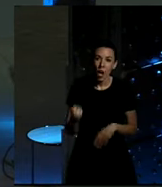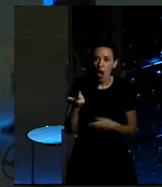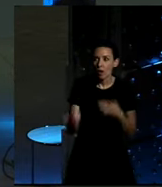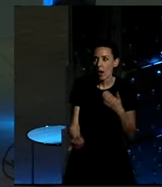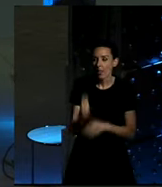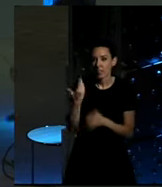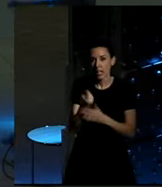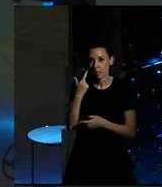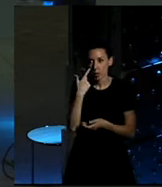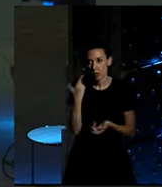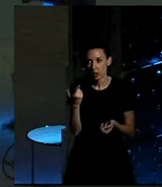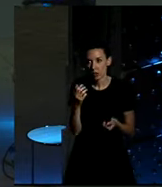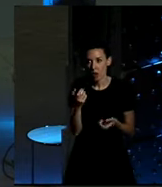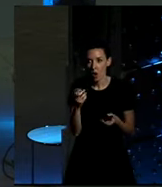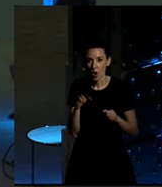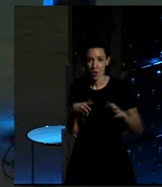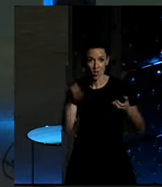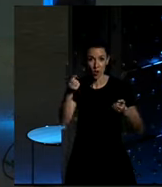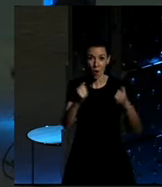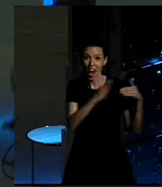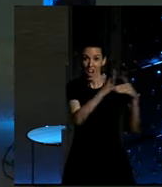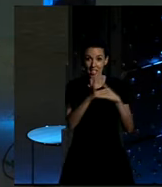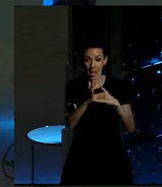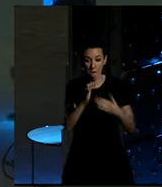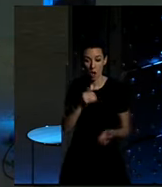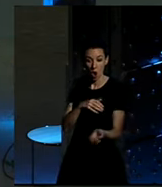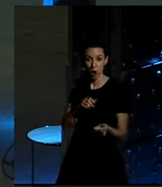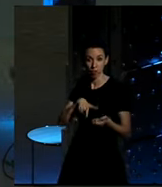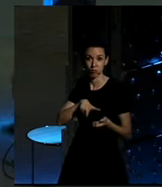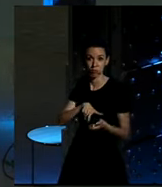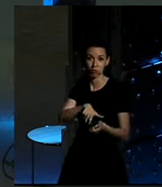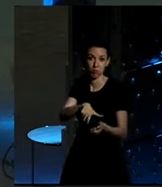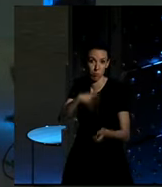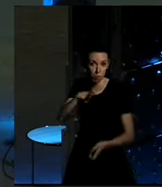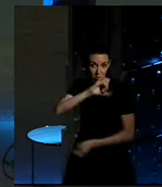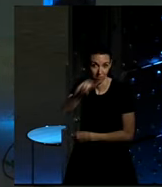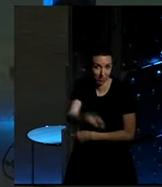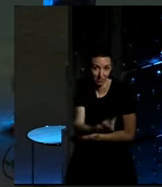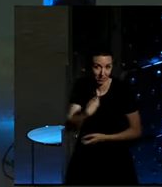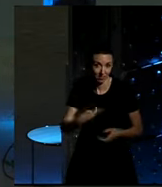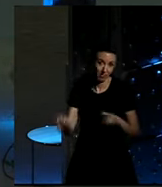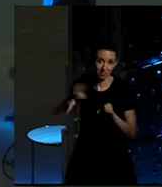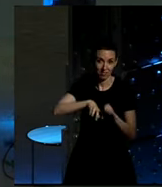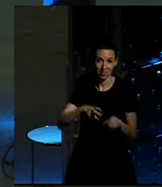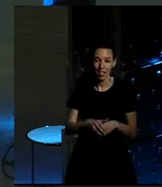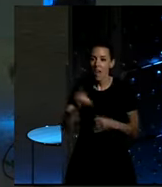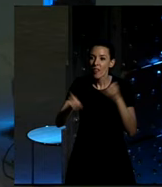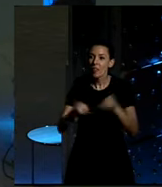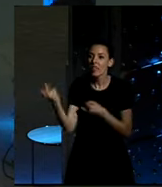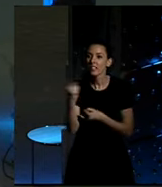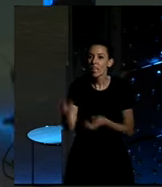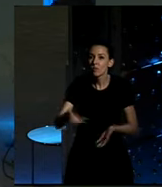me he enganchado un camión en la última parte del puerto, que ya no podía más. ¿Quién es más ciclista de los dos?